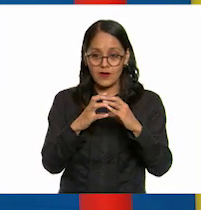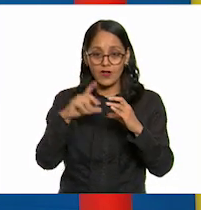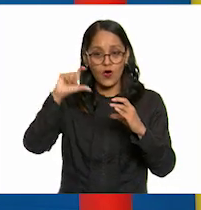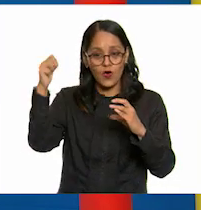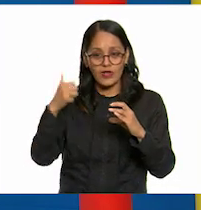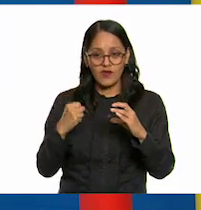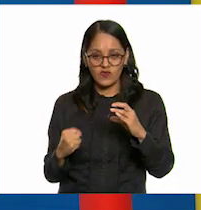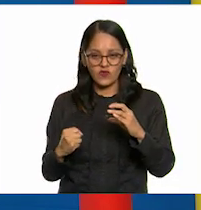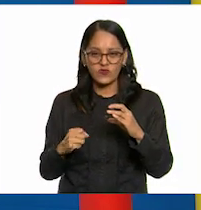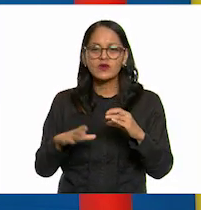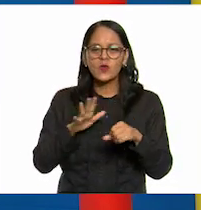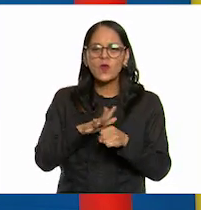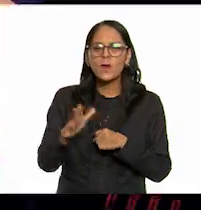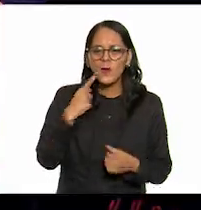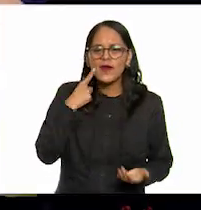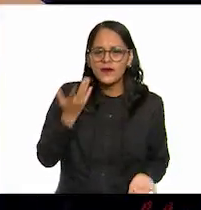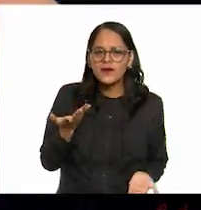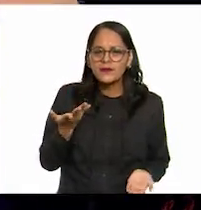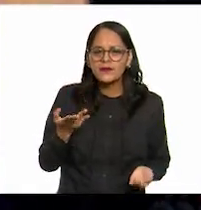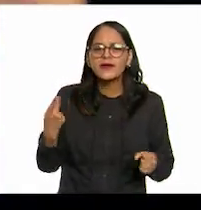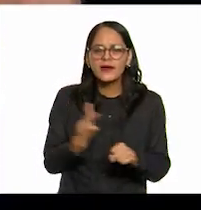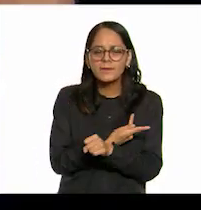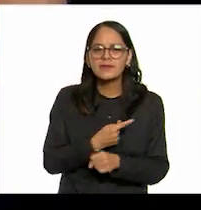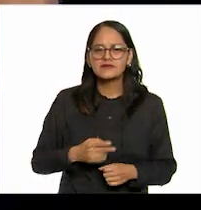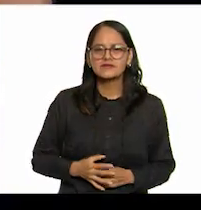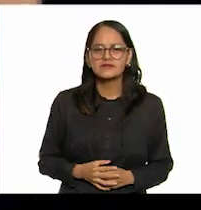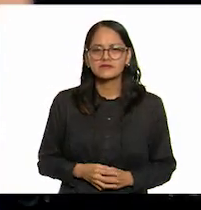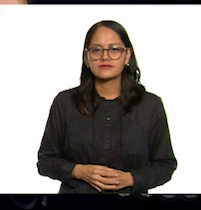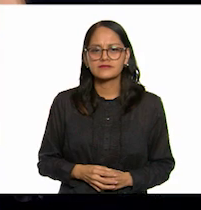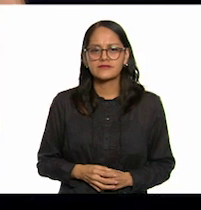qué efecto puede ocurrir